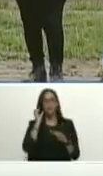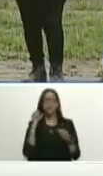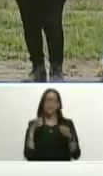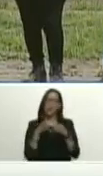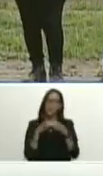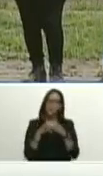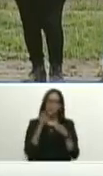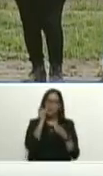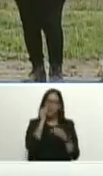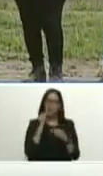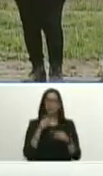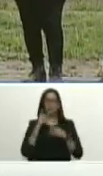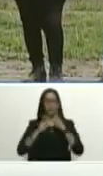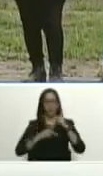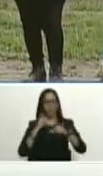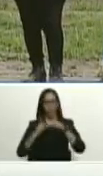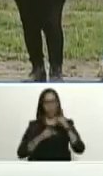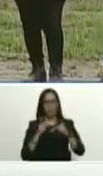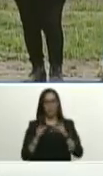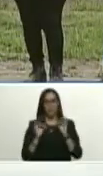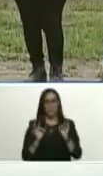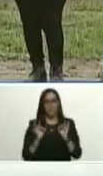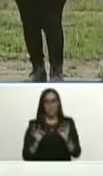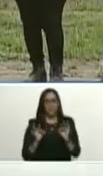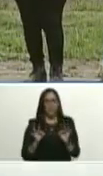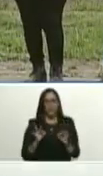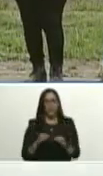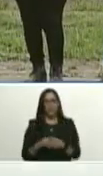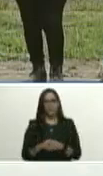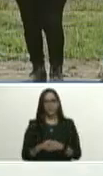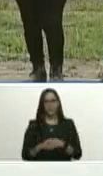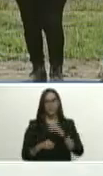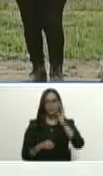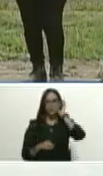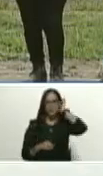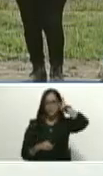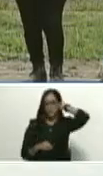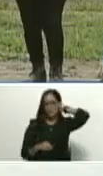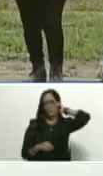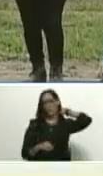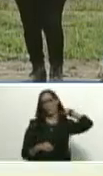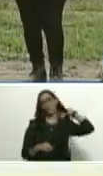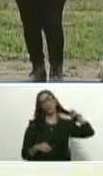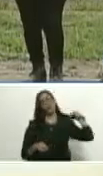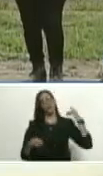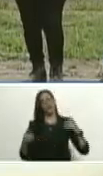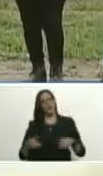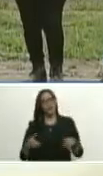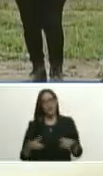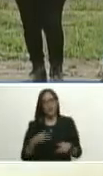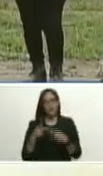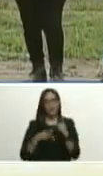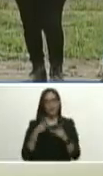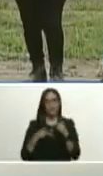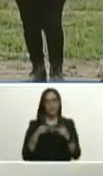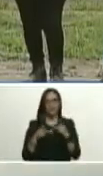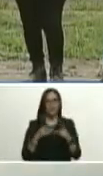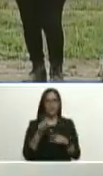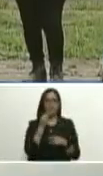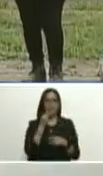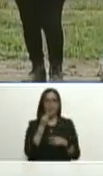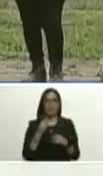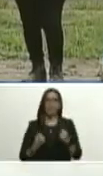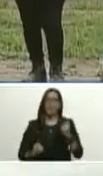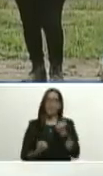productores precisamente para reforzar la producción de alimentos impulsar a los